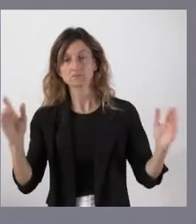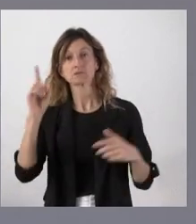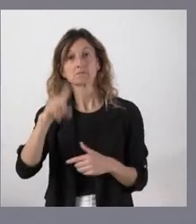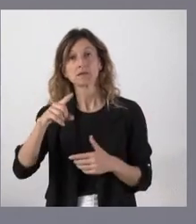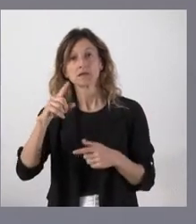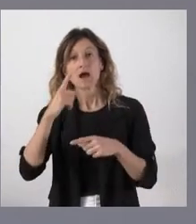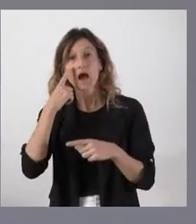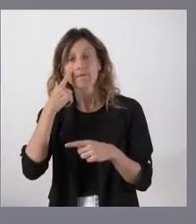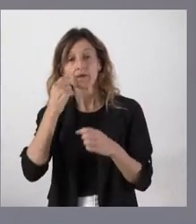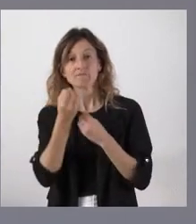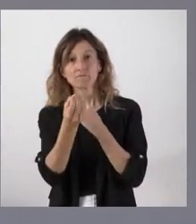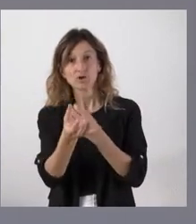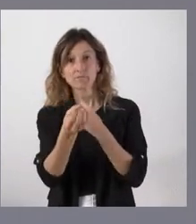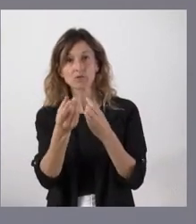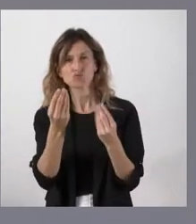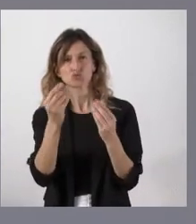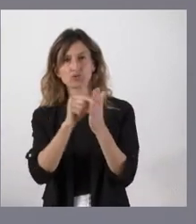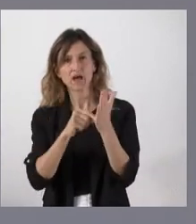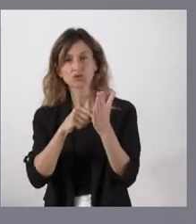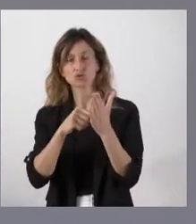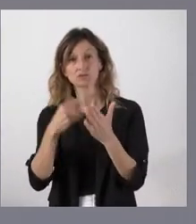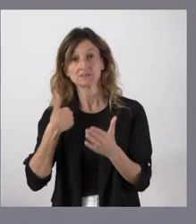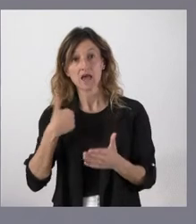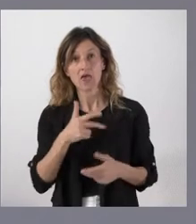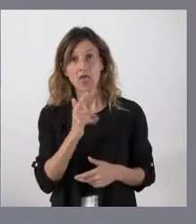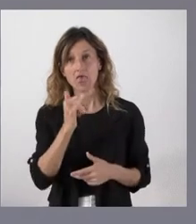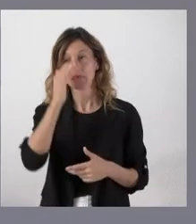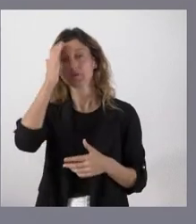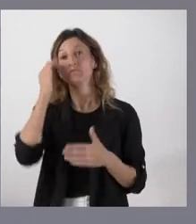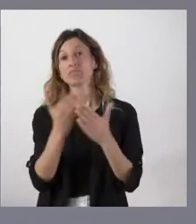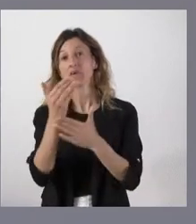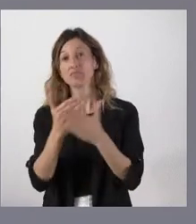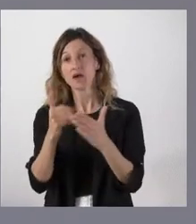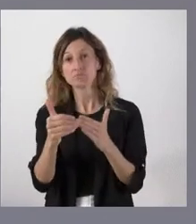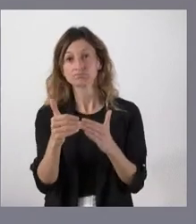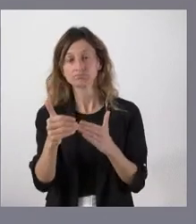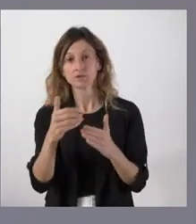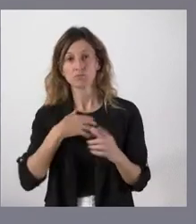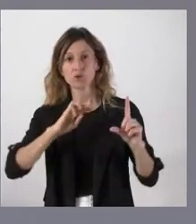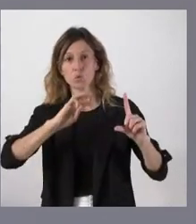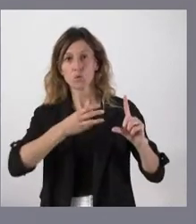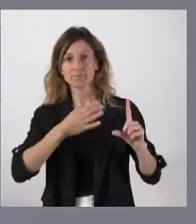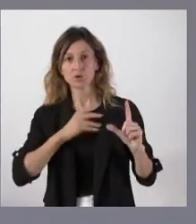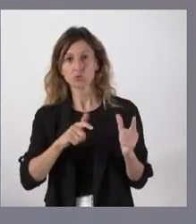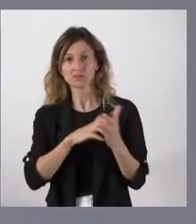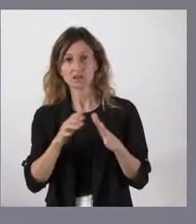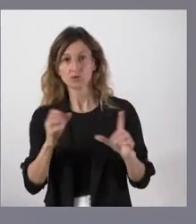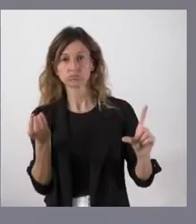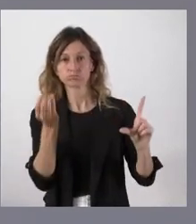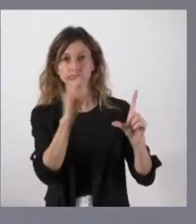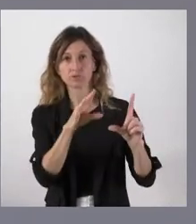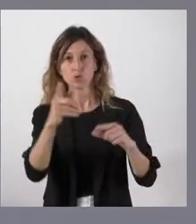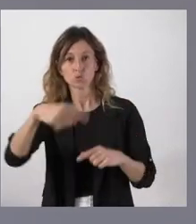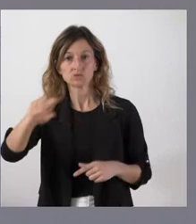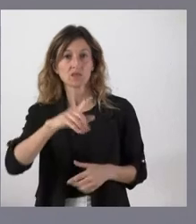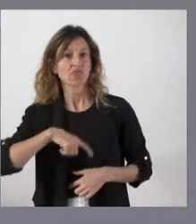técnicamente toda esta información que son miles de datos esté disponible, que yo supongo que será en los próximos días, pues lo colgaremos para toda la información, no solamente de ustedes, sino de